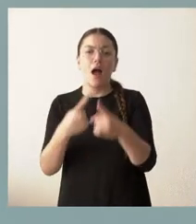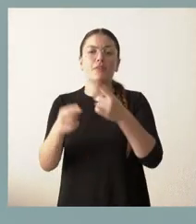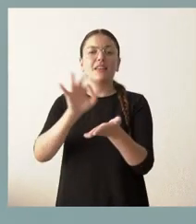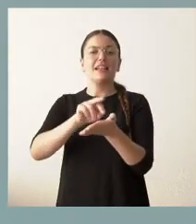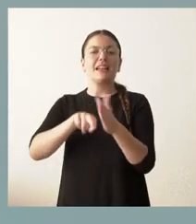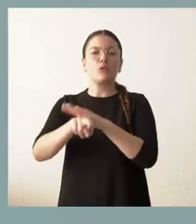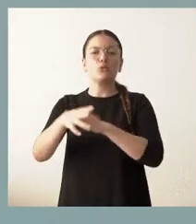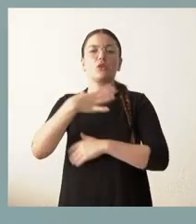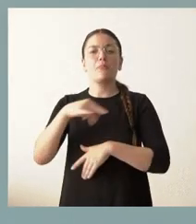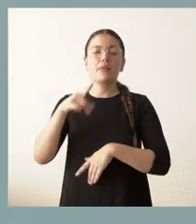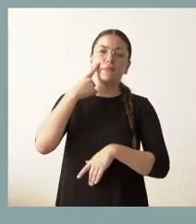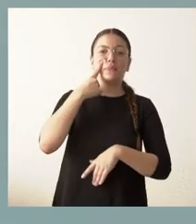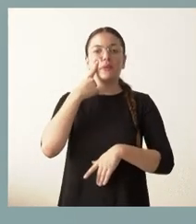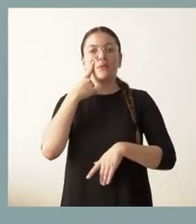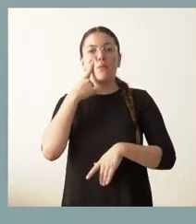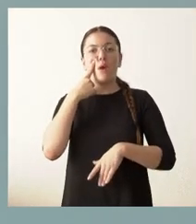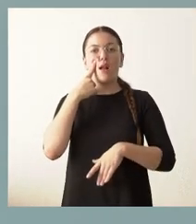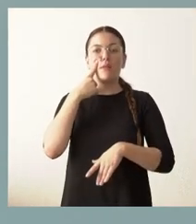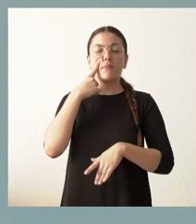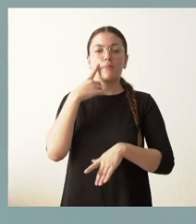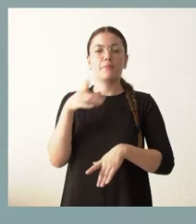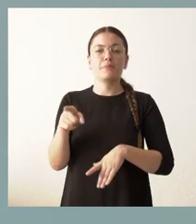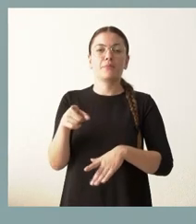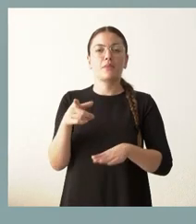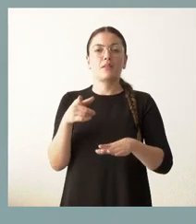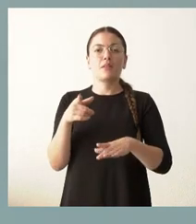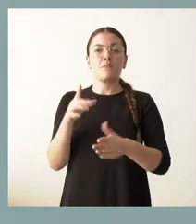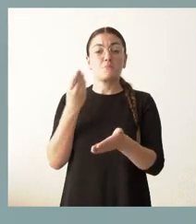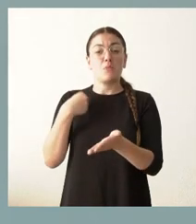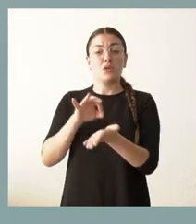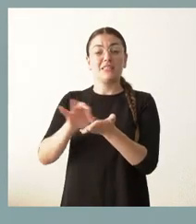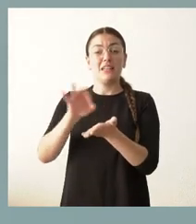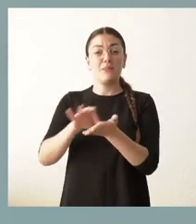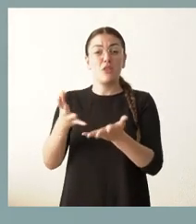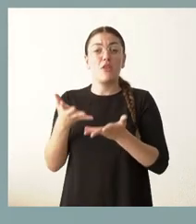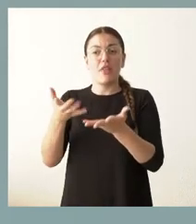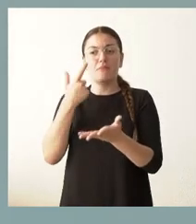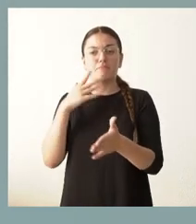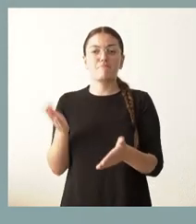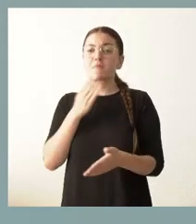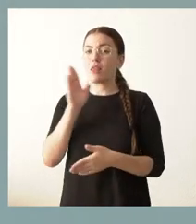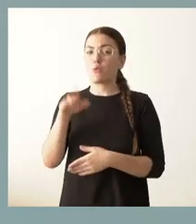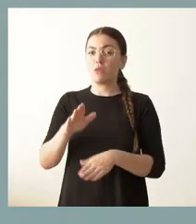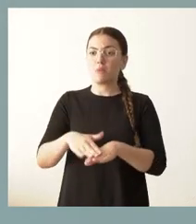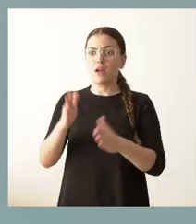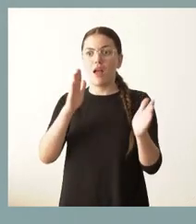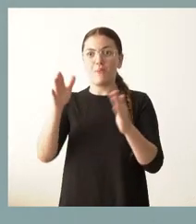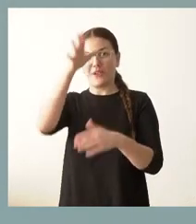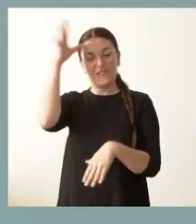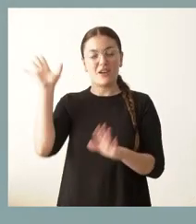dirigirse o reorientarse prestando servicios de una forma más adecuada durante esta época.